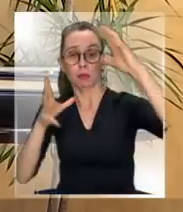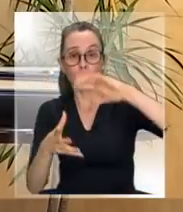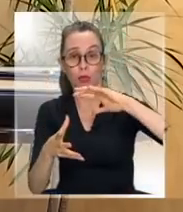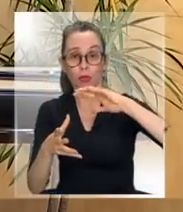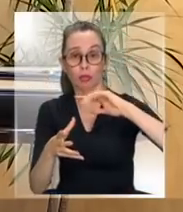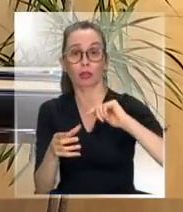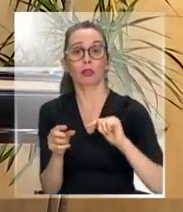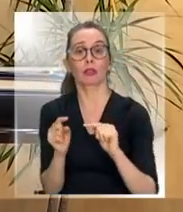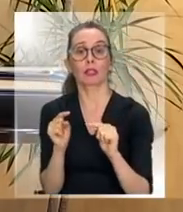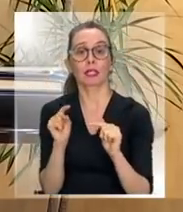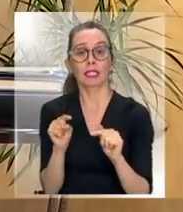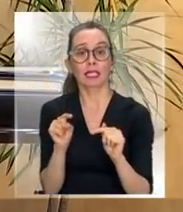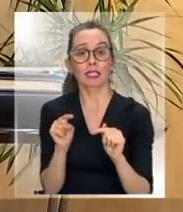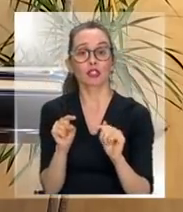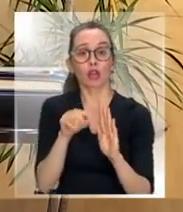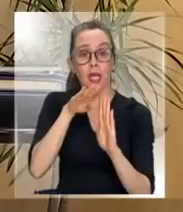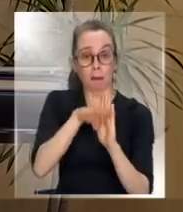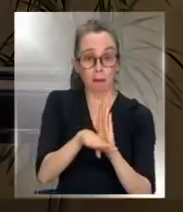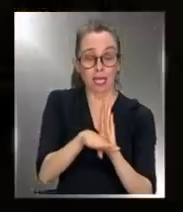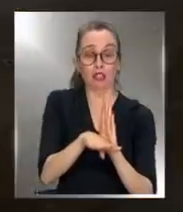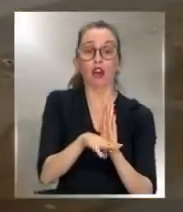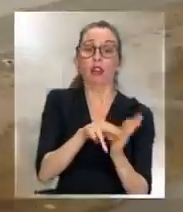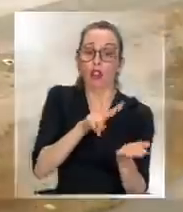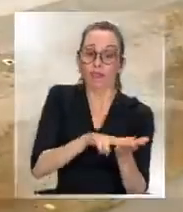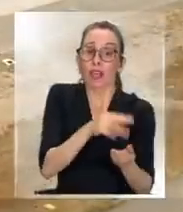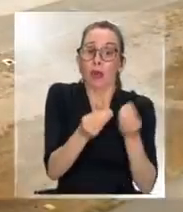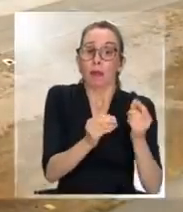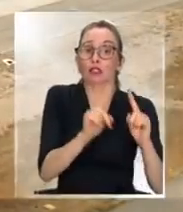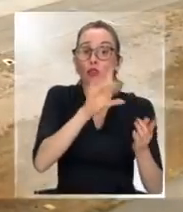bajo a lo que realmente ha pasado en algunas partes.